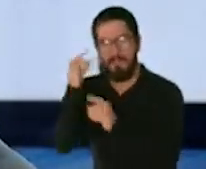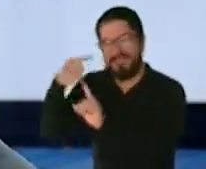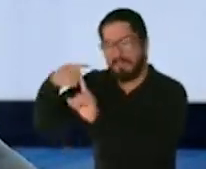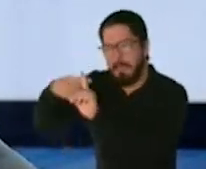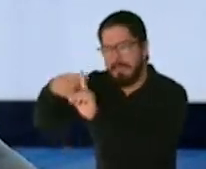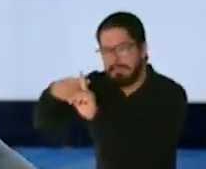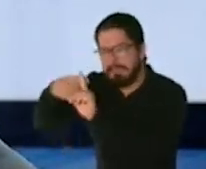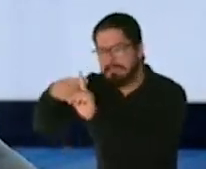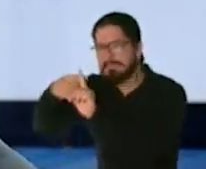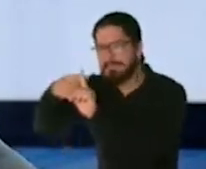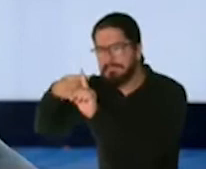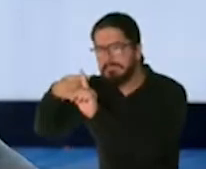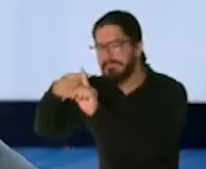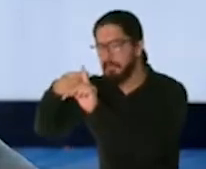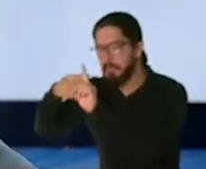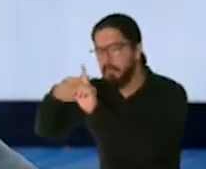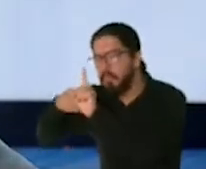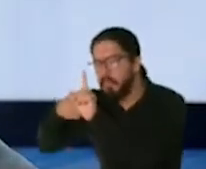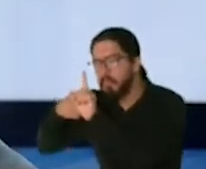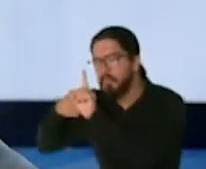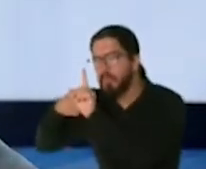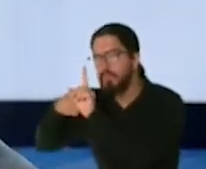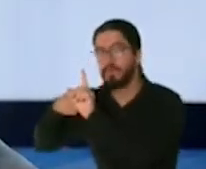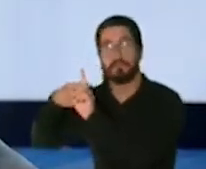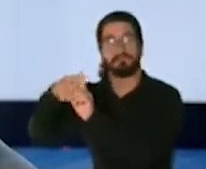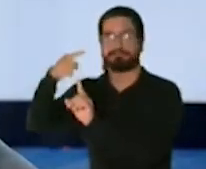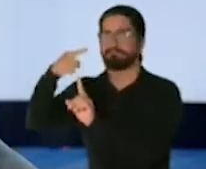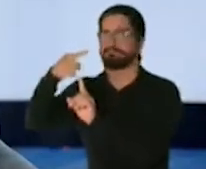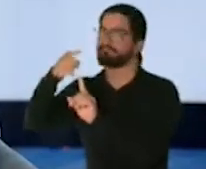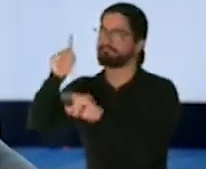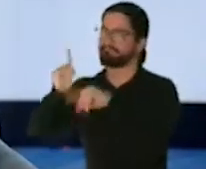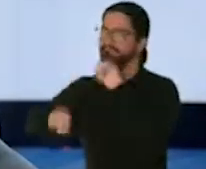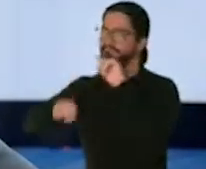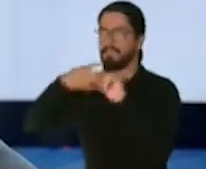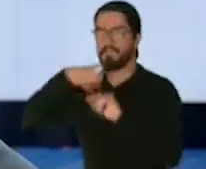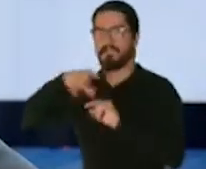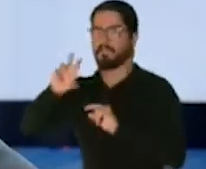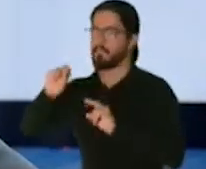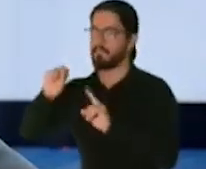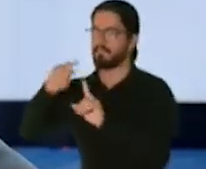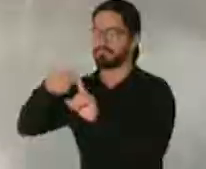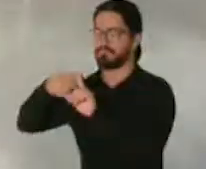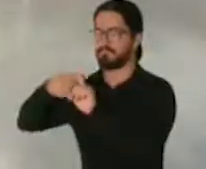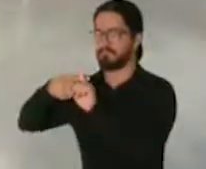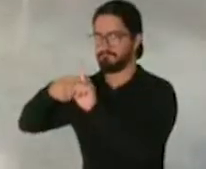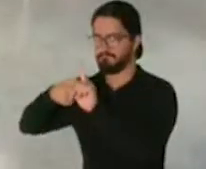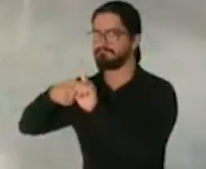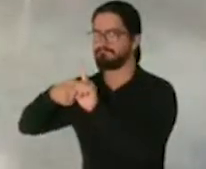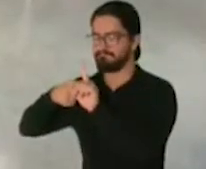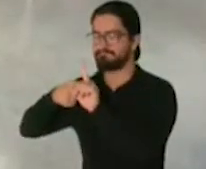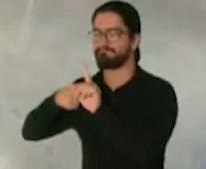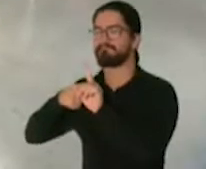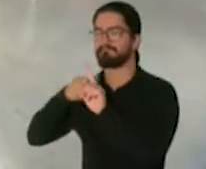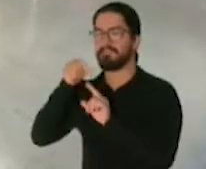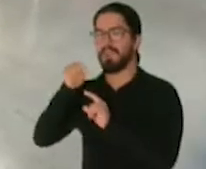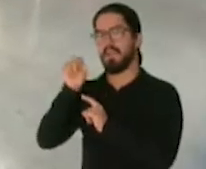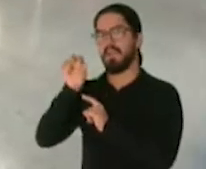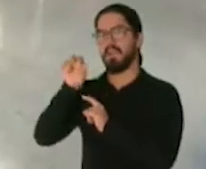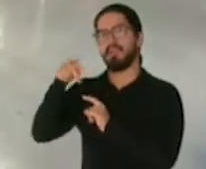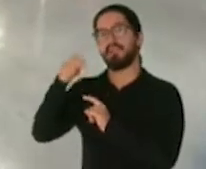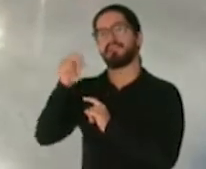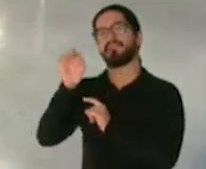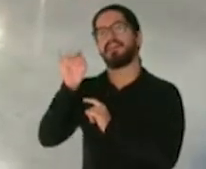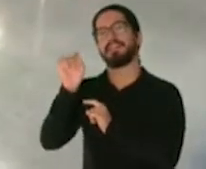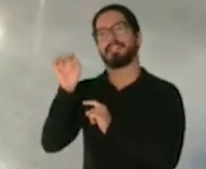bien baja, sobre todo la vacuna de Pfizer, la de Moderna, entiendo que ahí